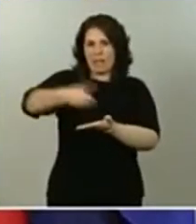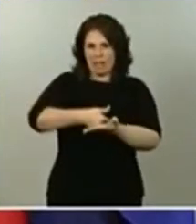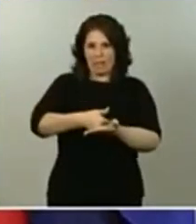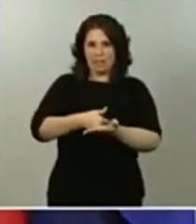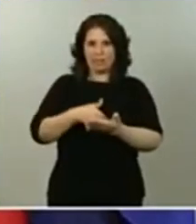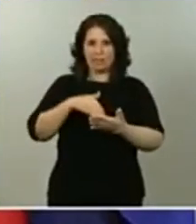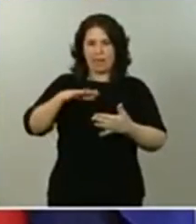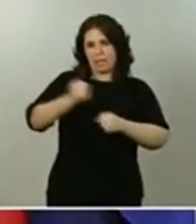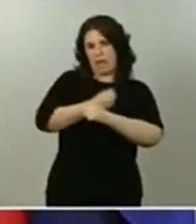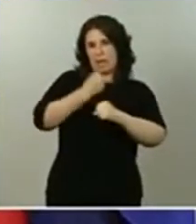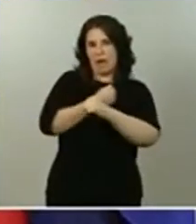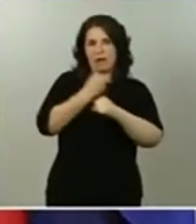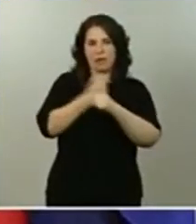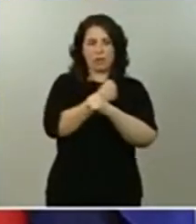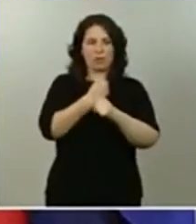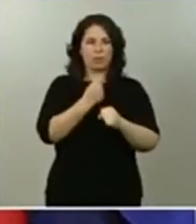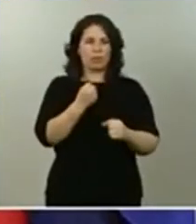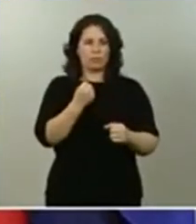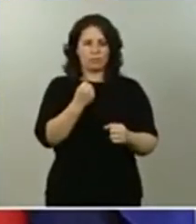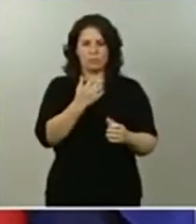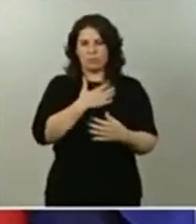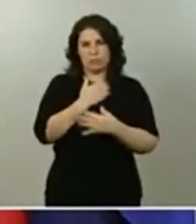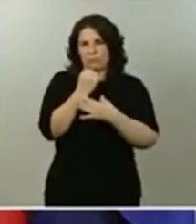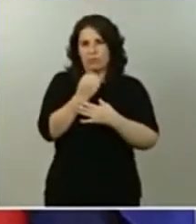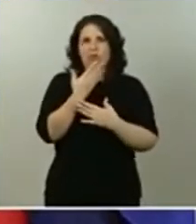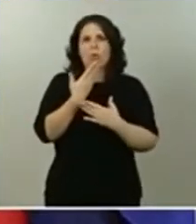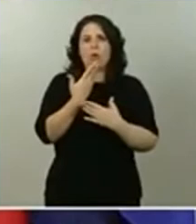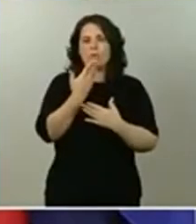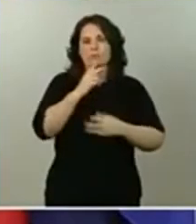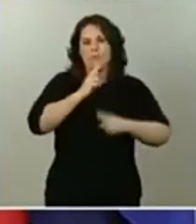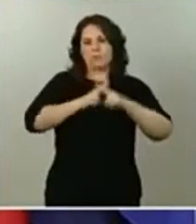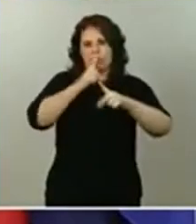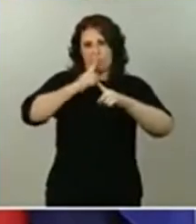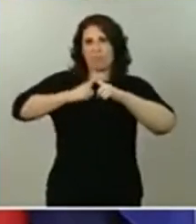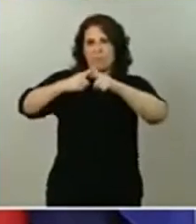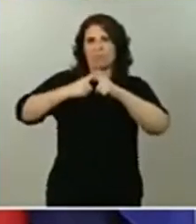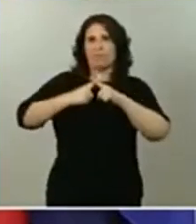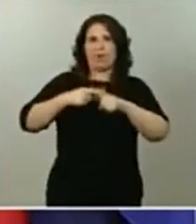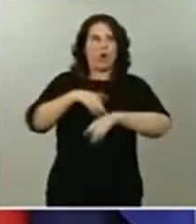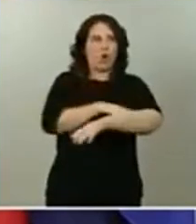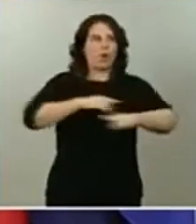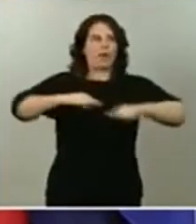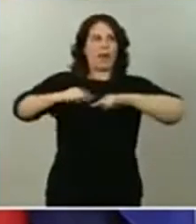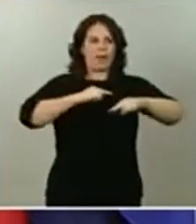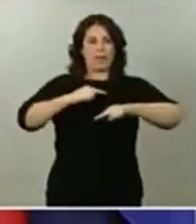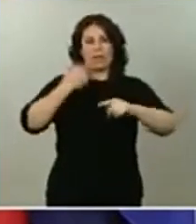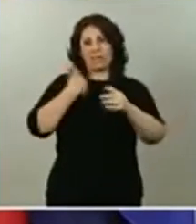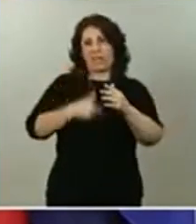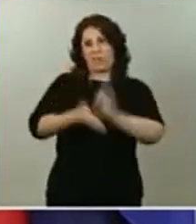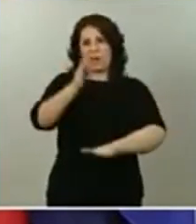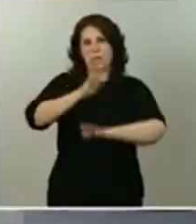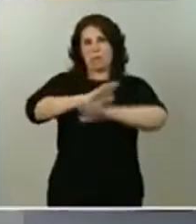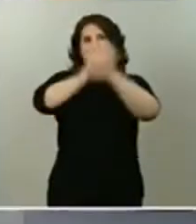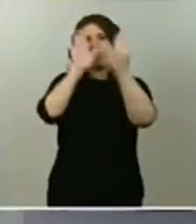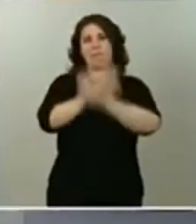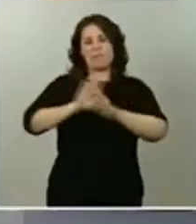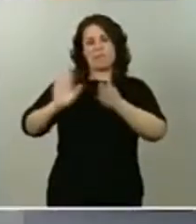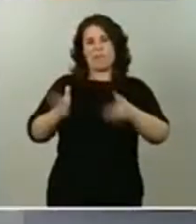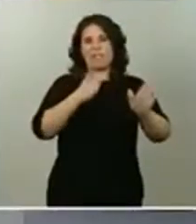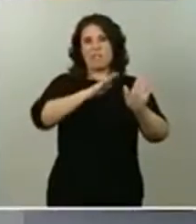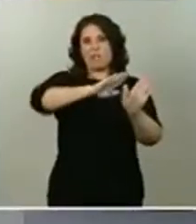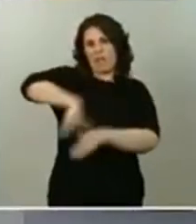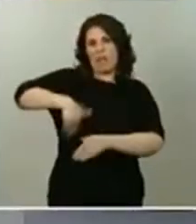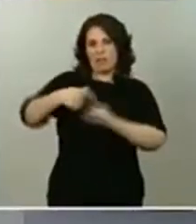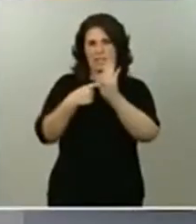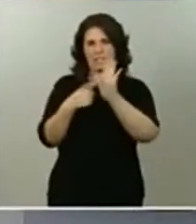un ejercicio, por tanto, de cogobernanza que ya presidió la fase final de la desescalada. Muchas gracias. Muchas gracias,